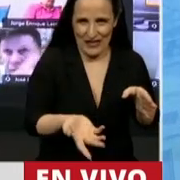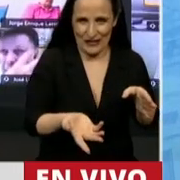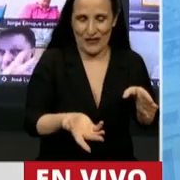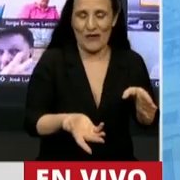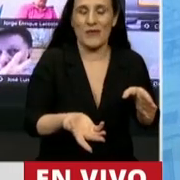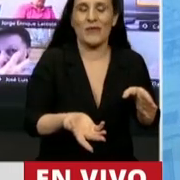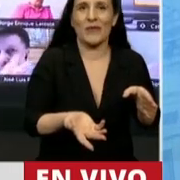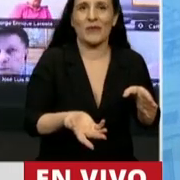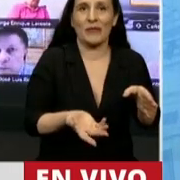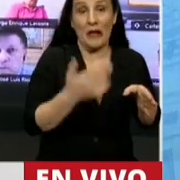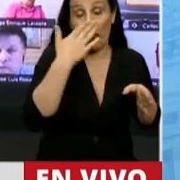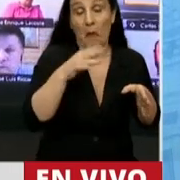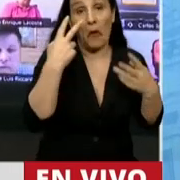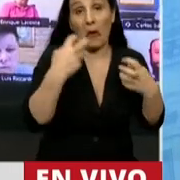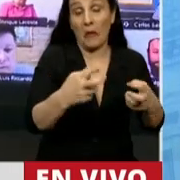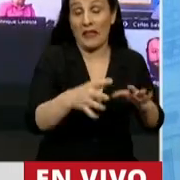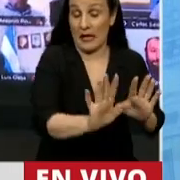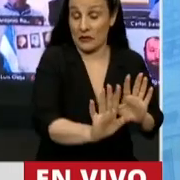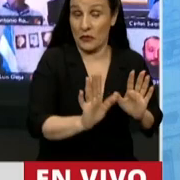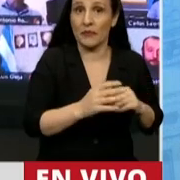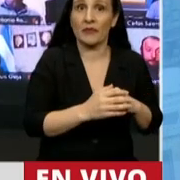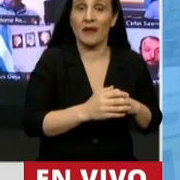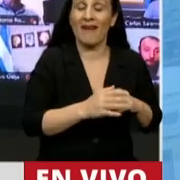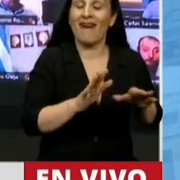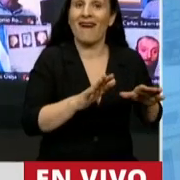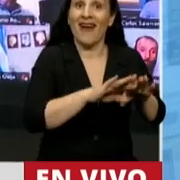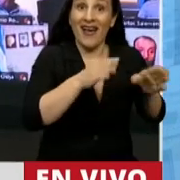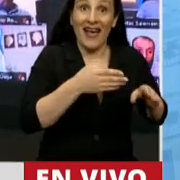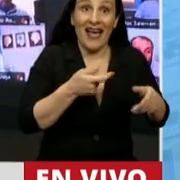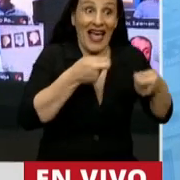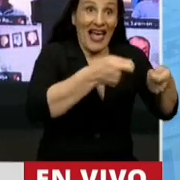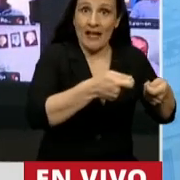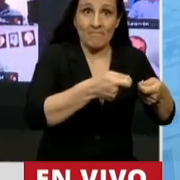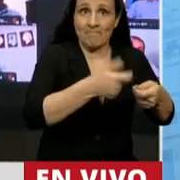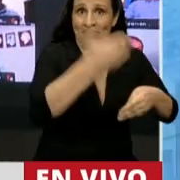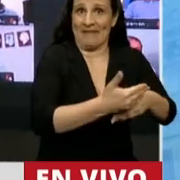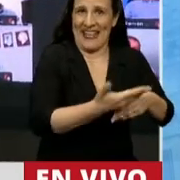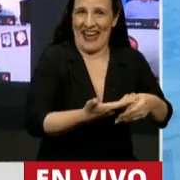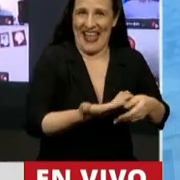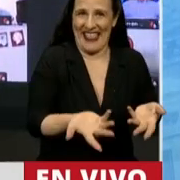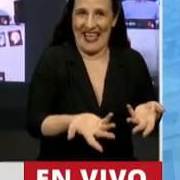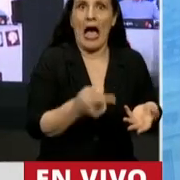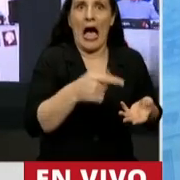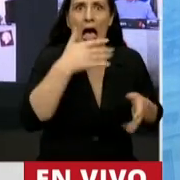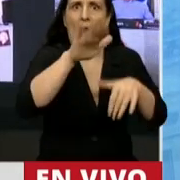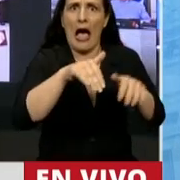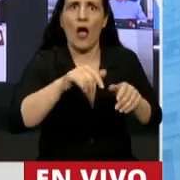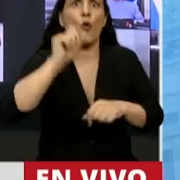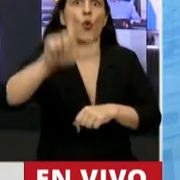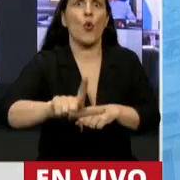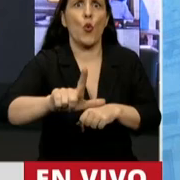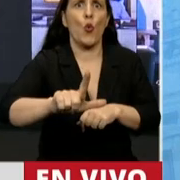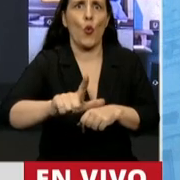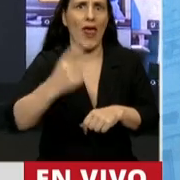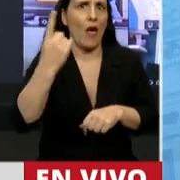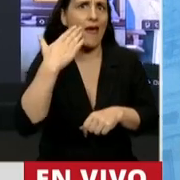luego investigada, después de cerrada la mesa de entradas, se convocan para un día lunes a las